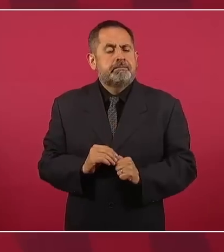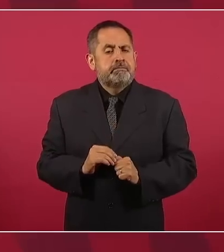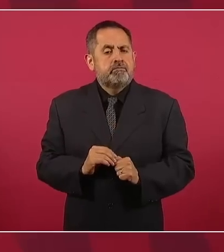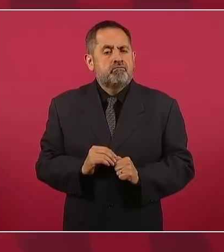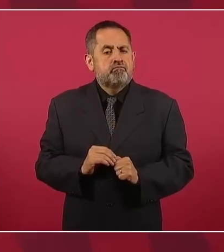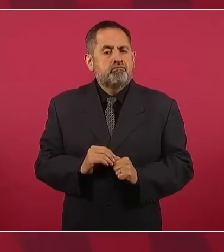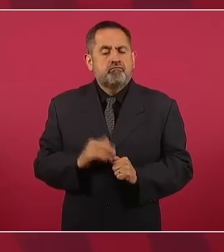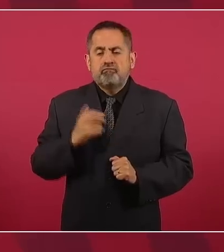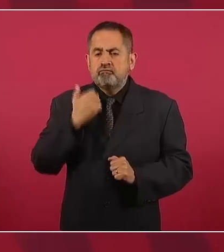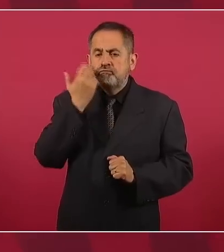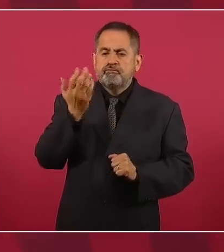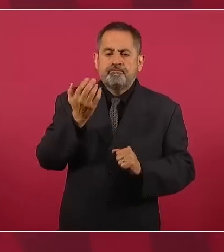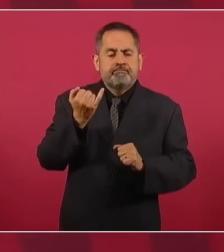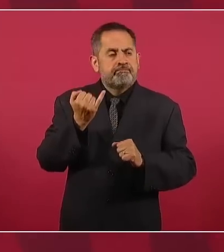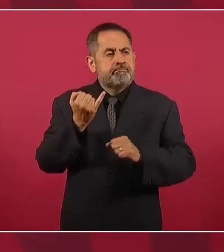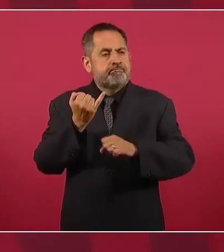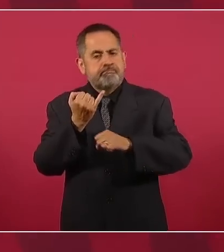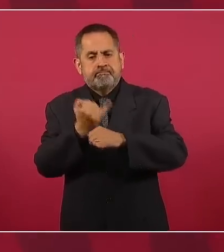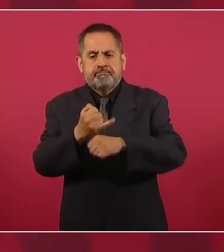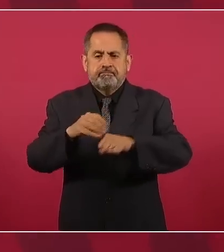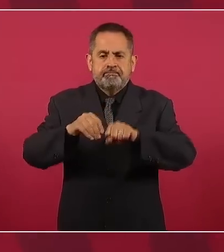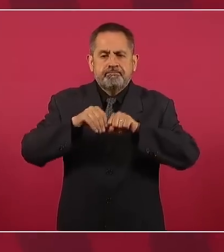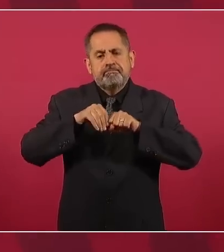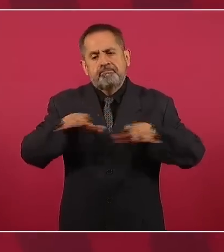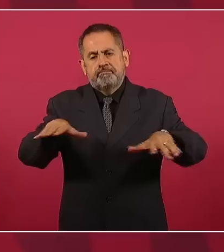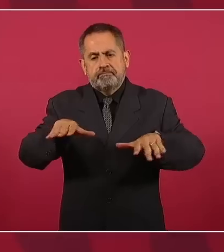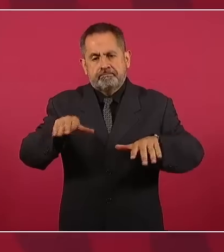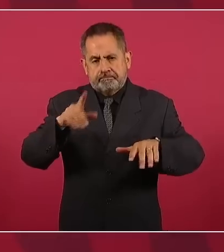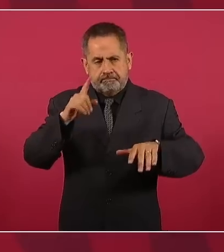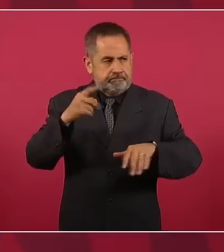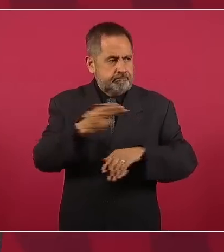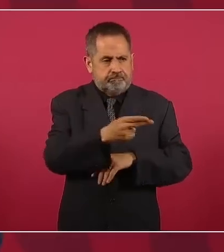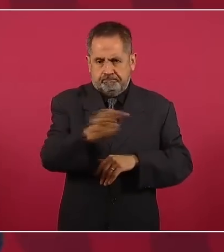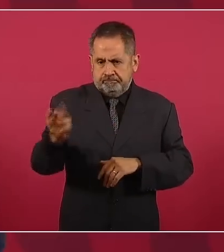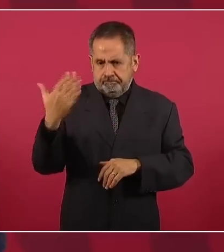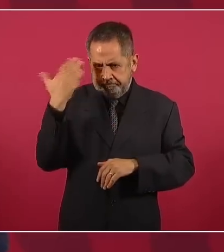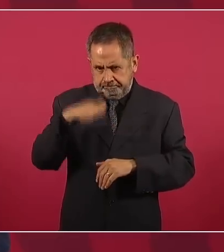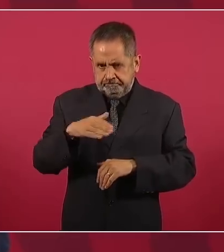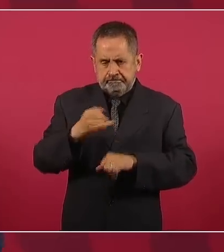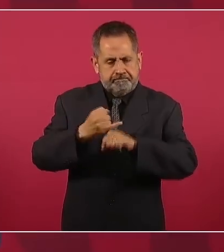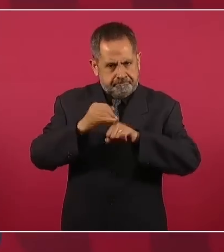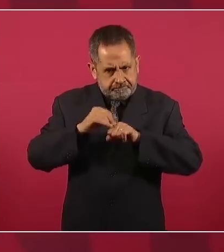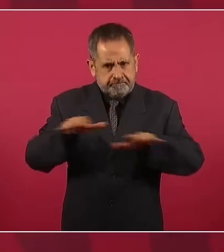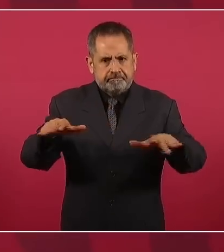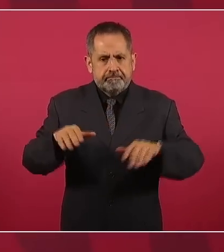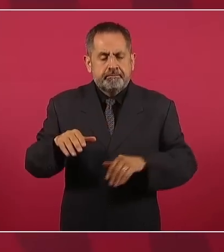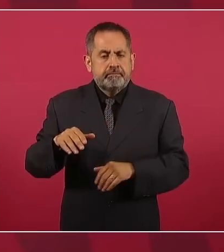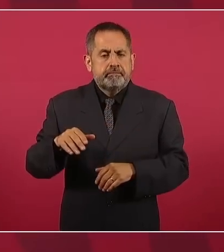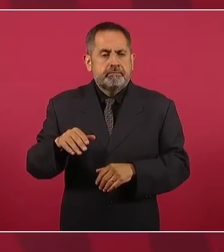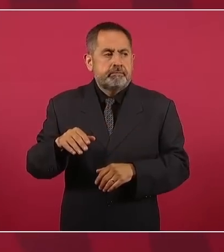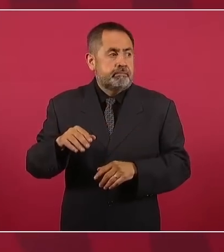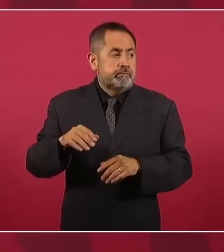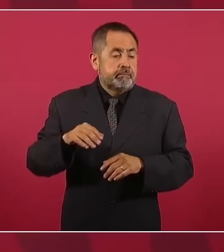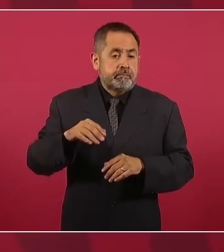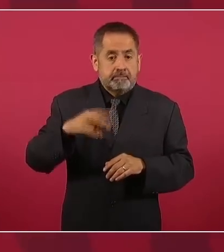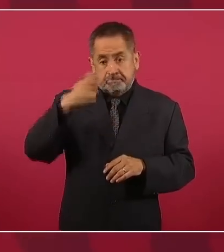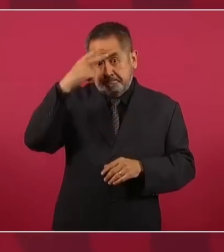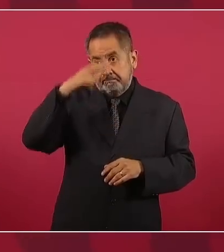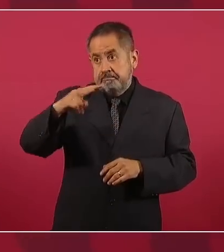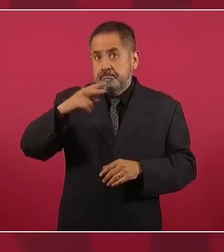Quiero informarles a ustedes y desde luego a todos los mexicanos